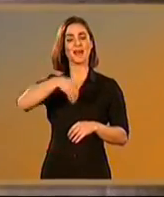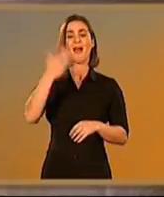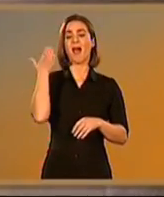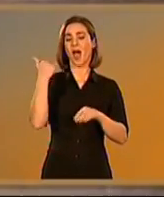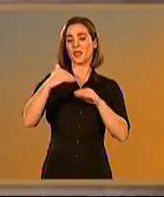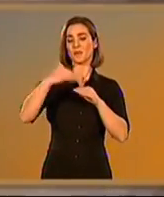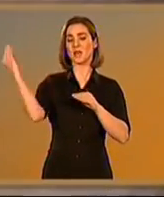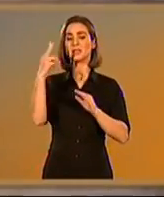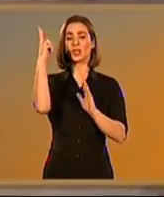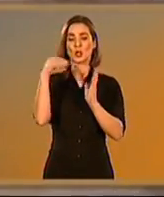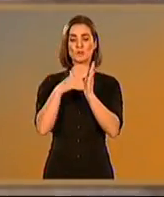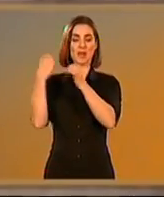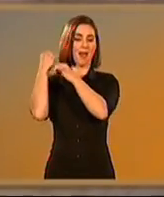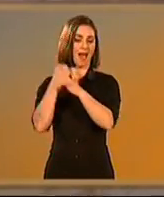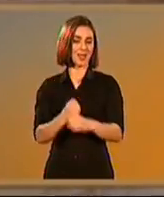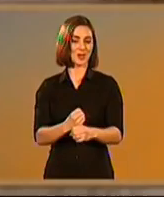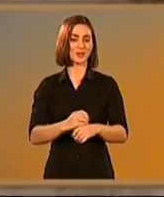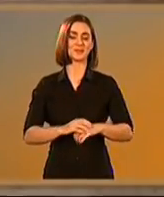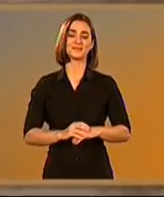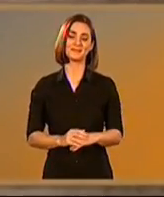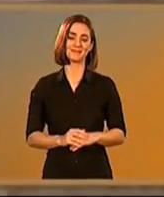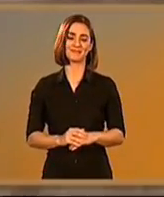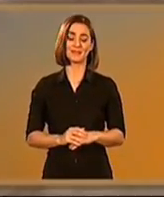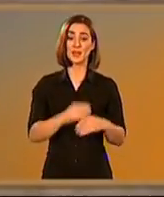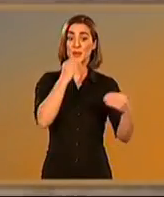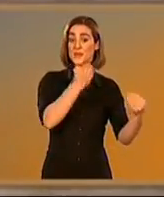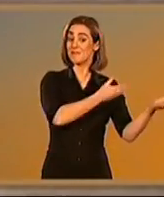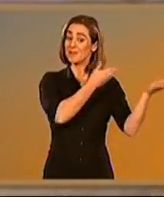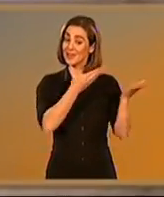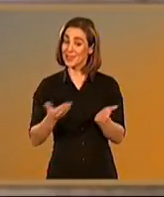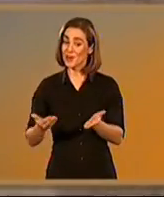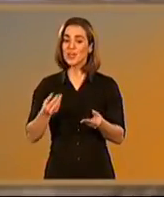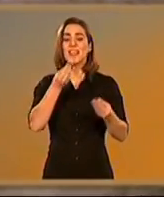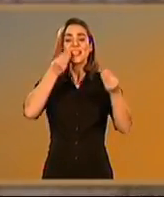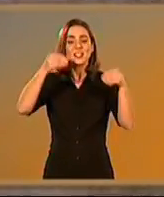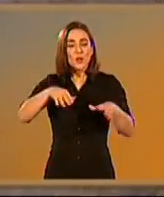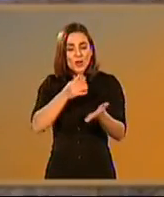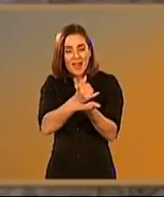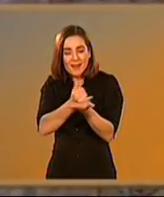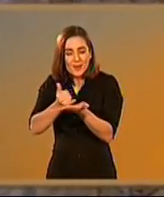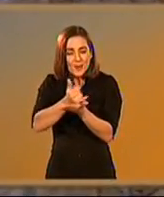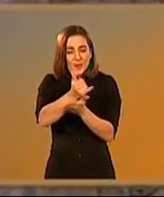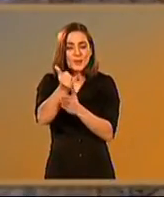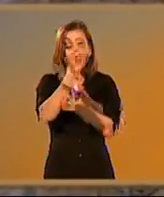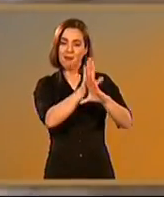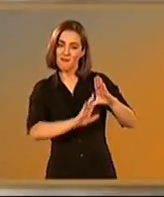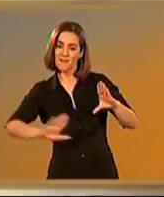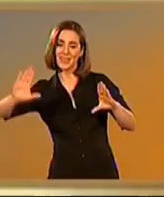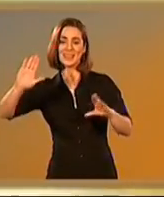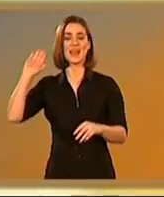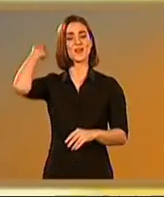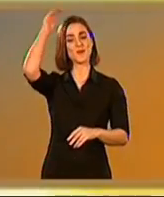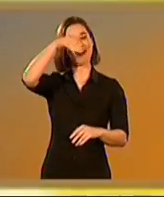y el paisaje que cautivaron a los romanos hace más de dos mil años. Vamos a recorrer una ruta